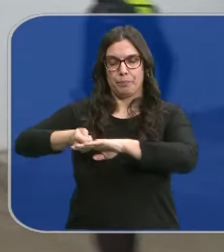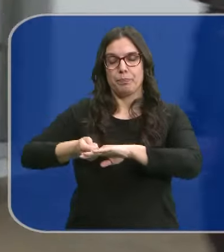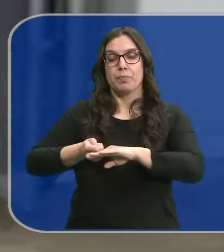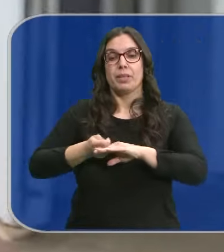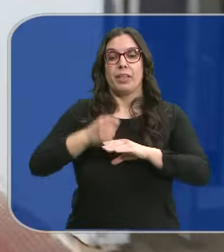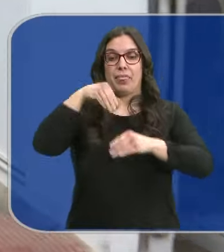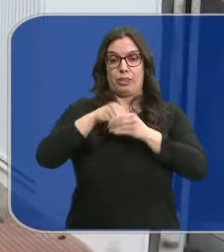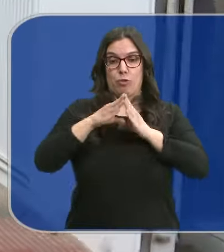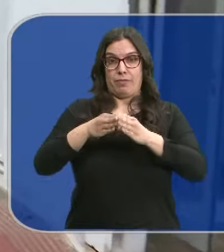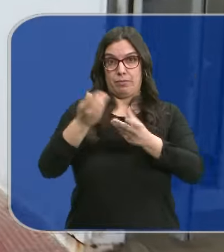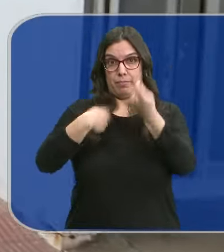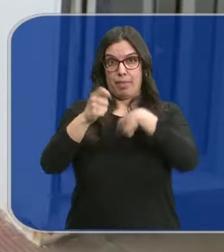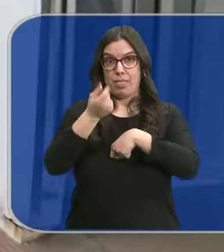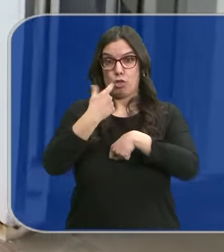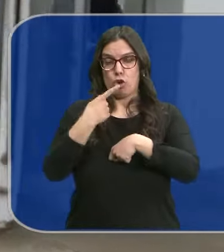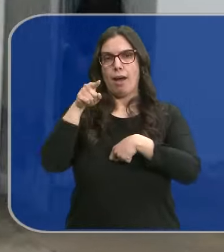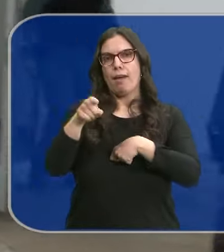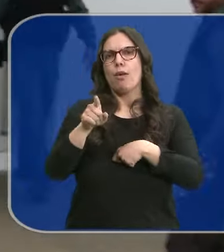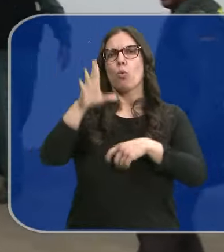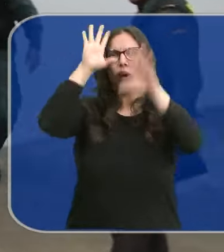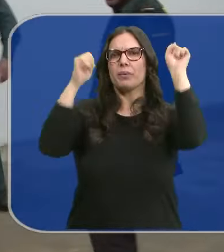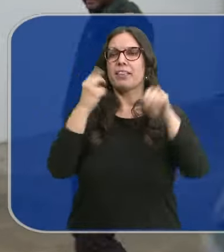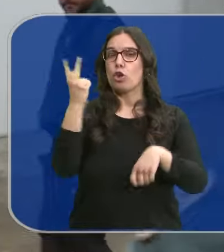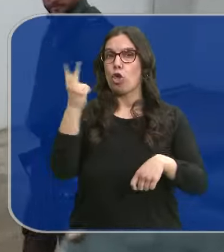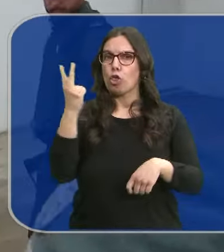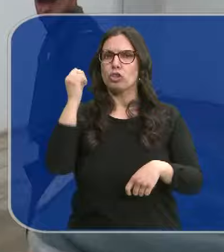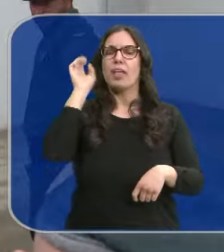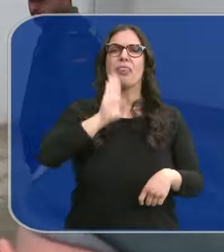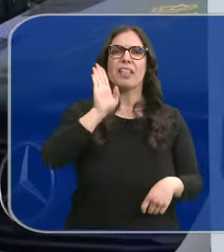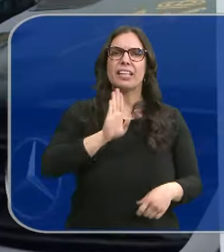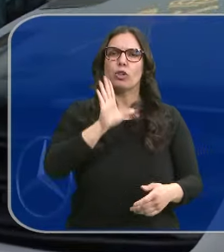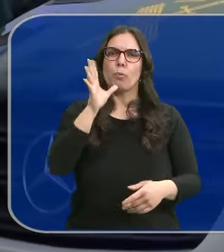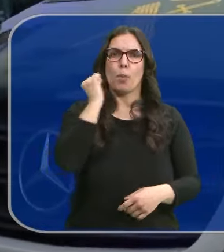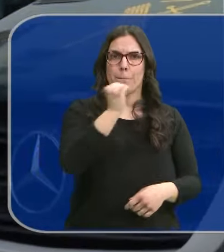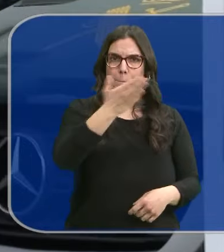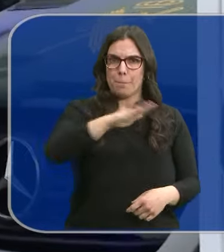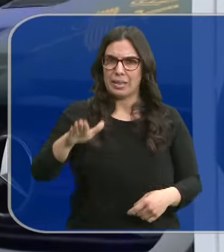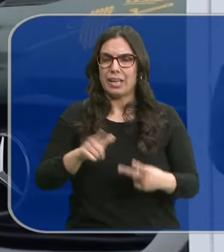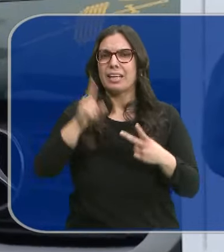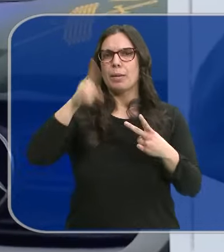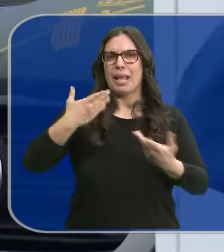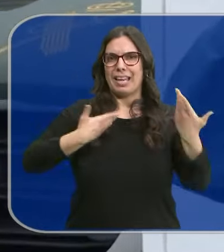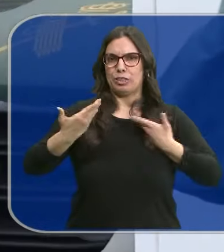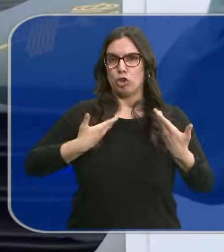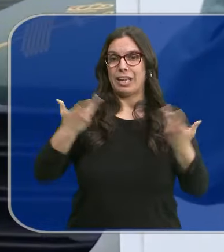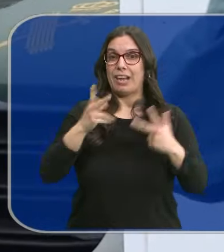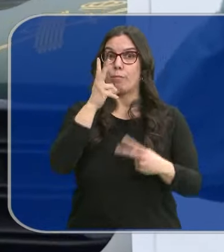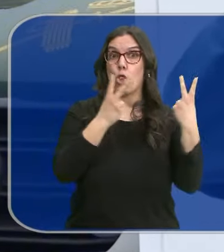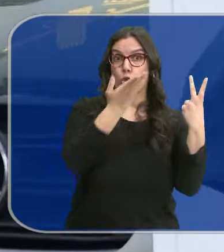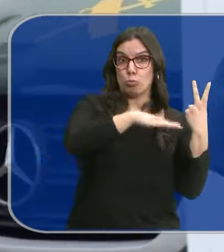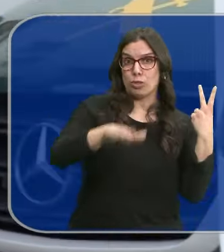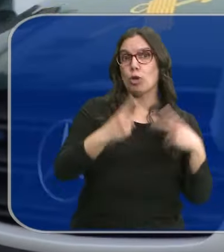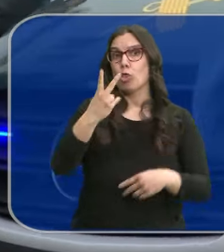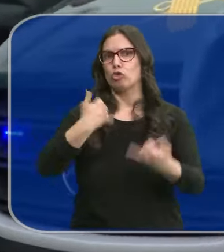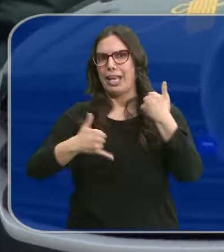tripulantes de la Narcolancha la Guardia Civil les imputa dos delitos de homicidio y misiones graves a agentes de la autoridad, ya que además otros dos agentes resultaron